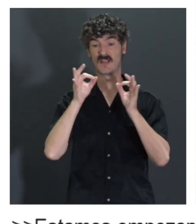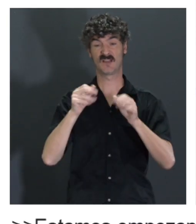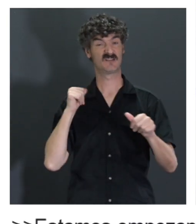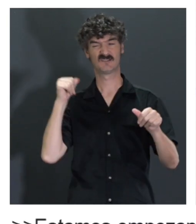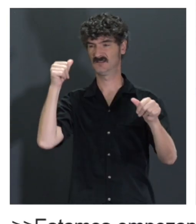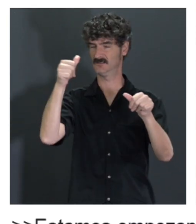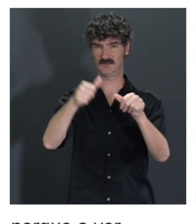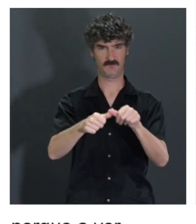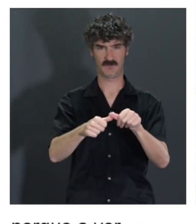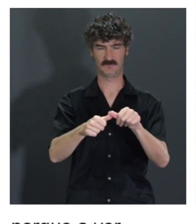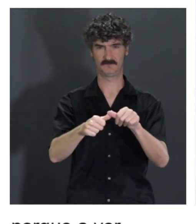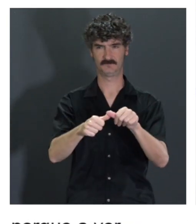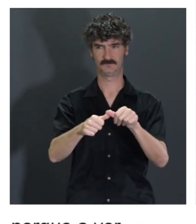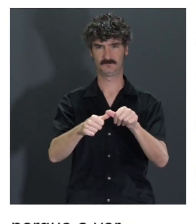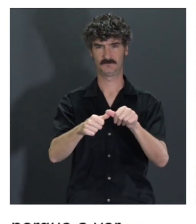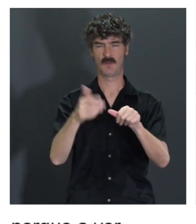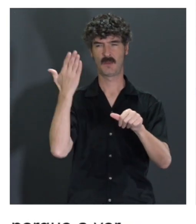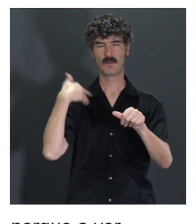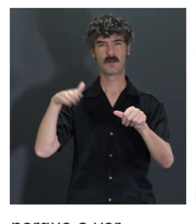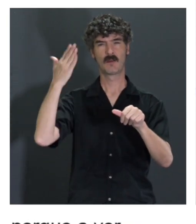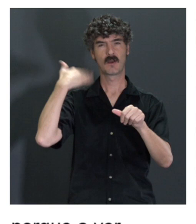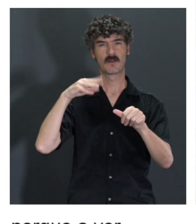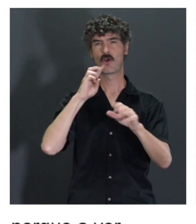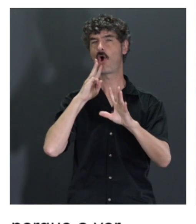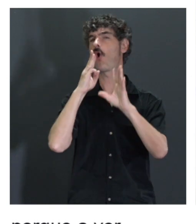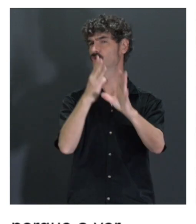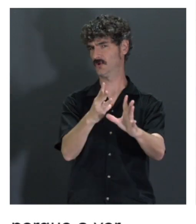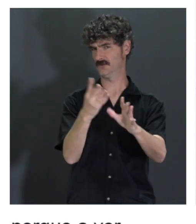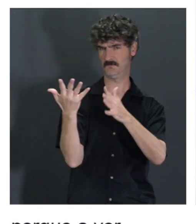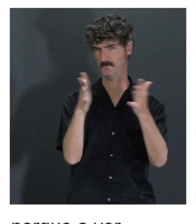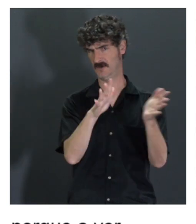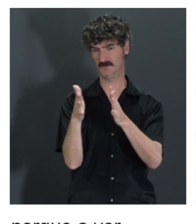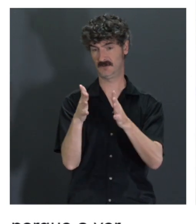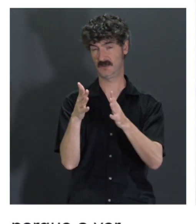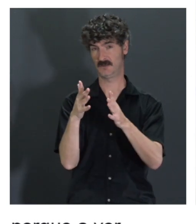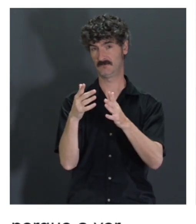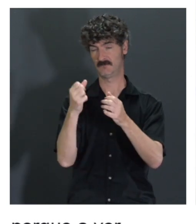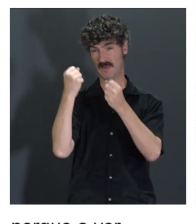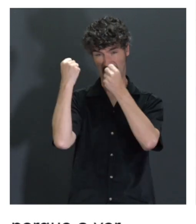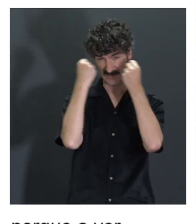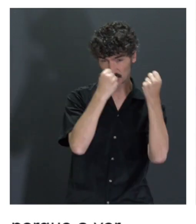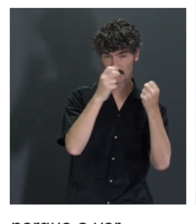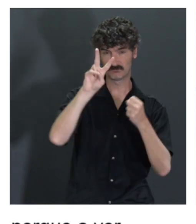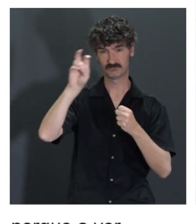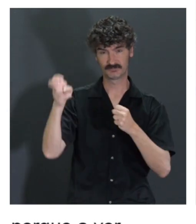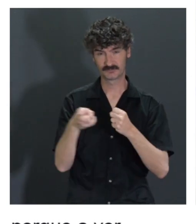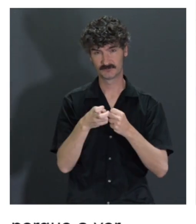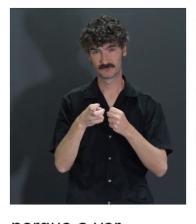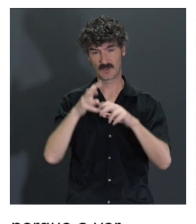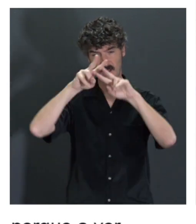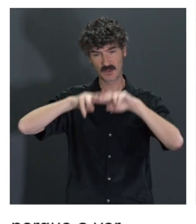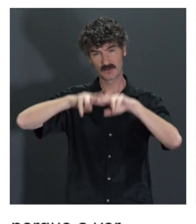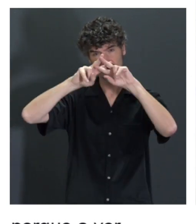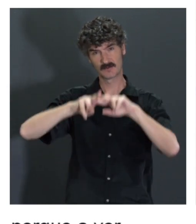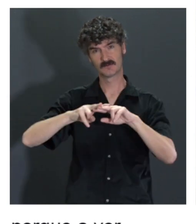bueno, desde siempre, desde hace ocho años o así, todos los estudios están indicando que lo que conocemos como early